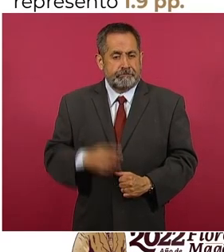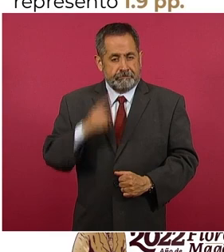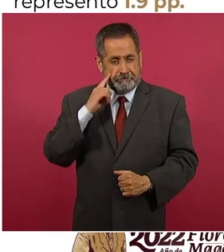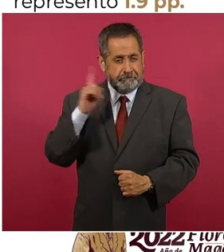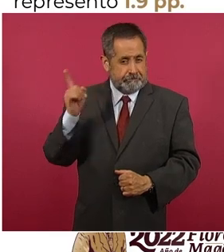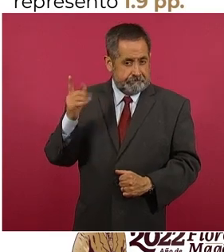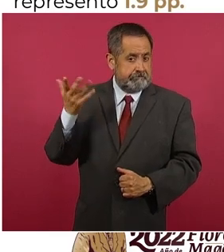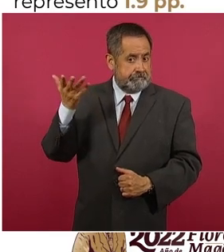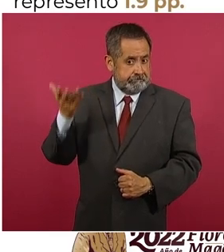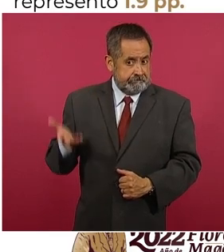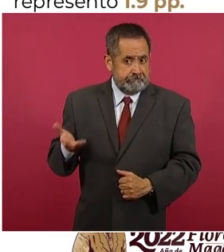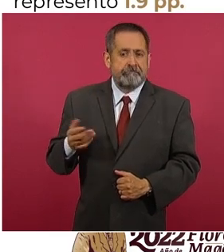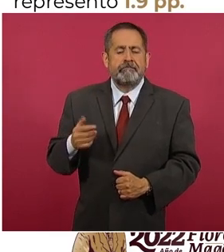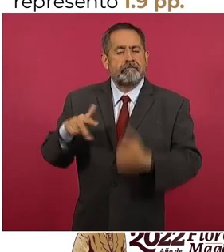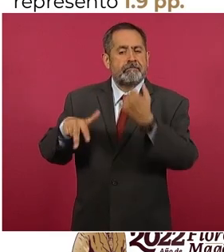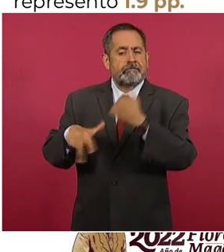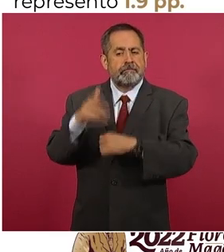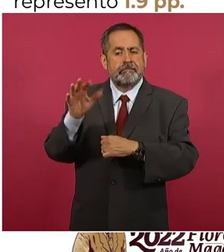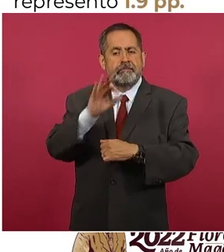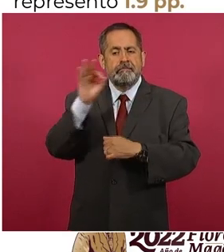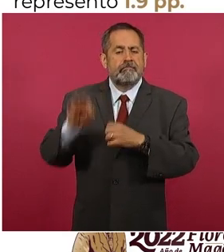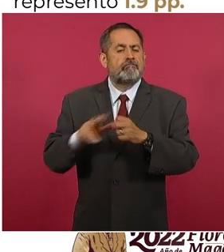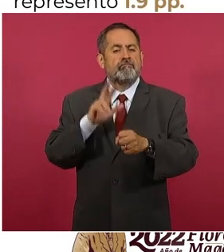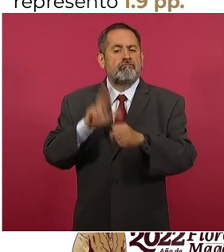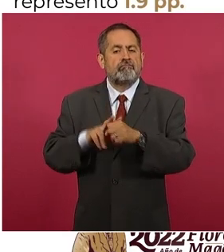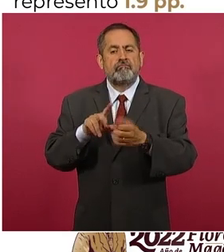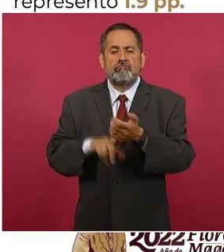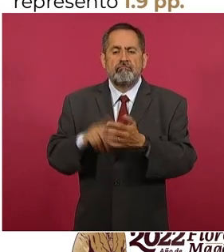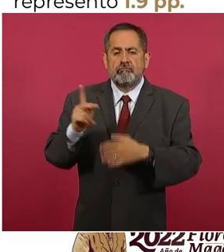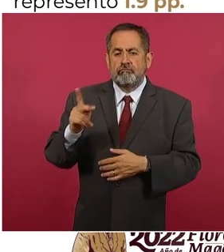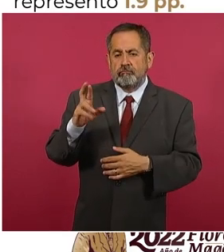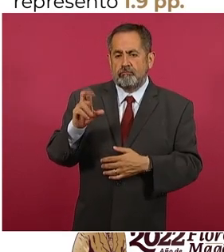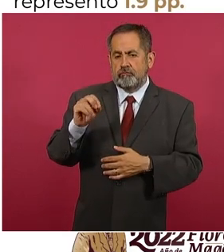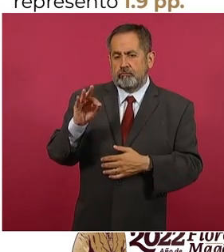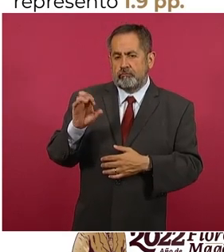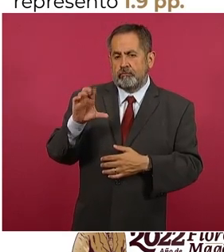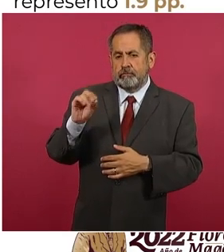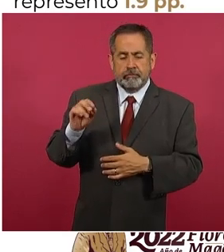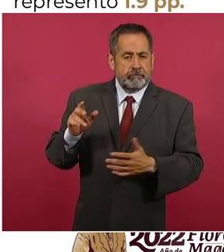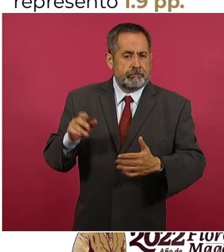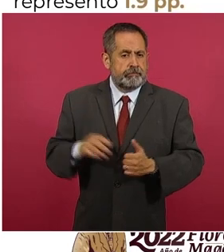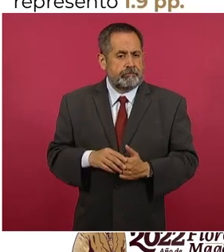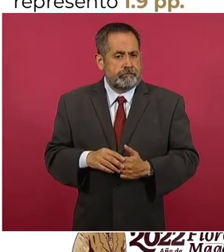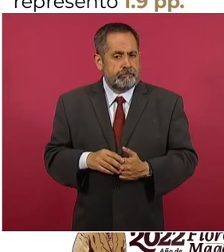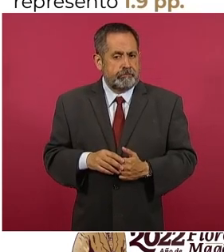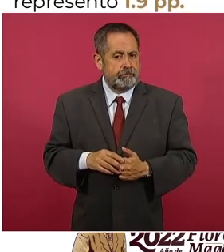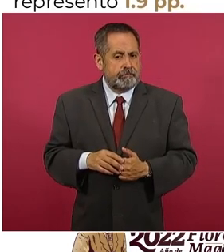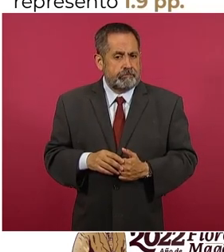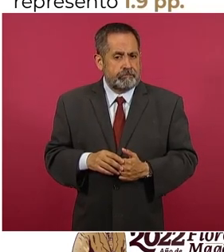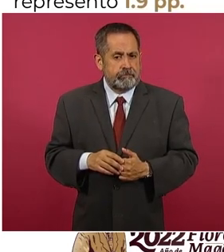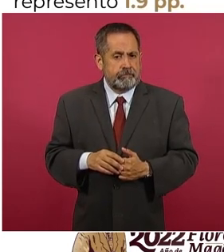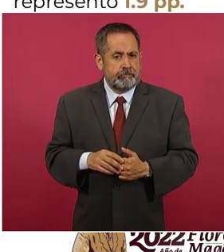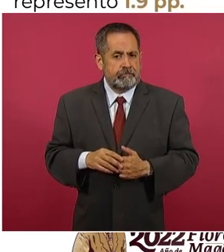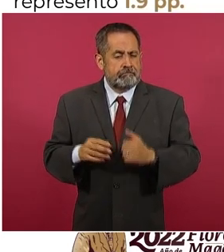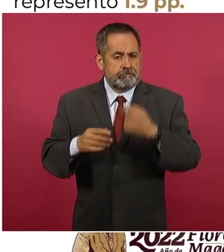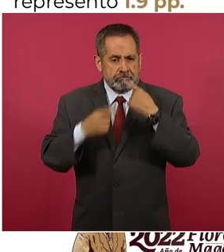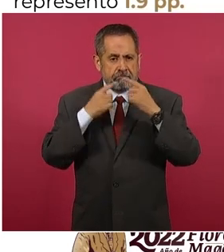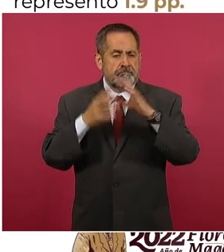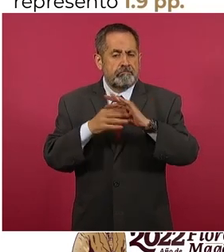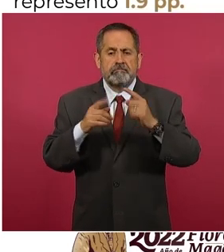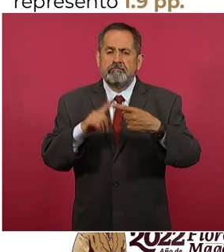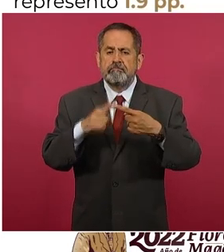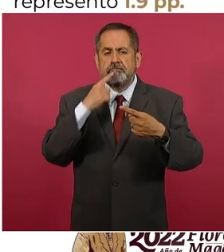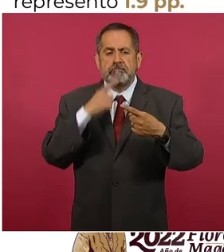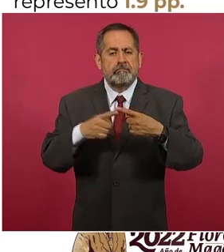por ciento del índice nacional de precio al consumidor, los energéticos representan 10 por ciento